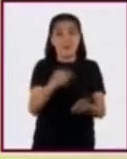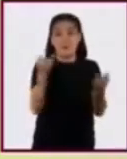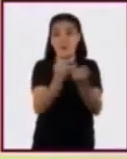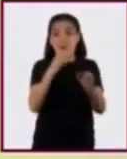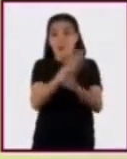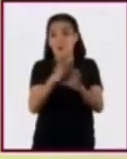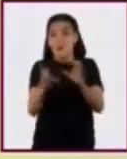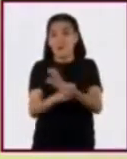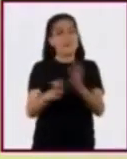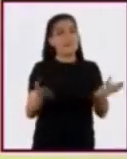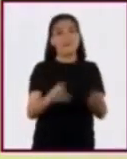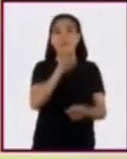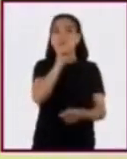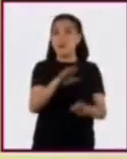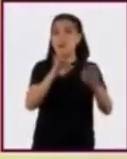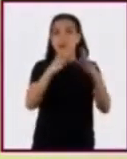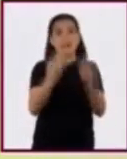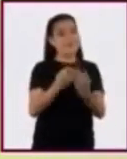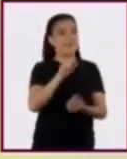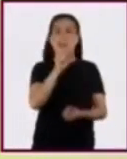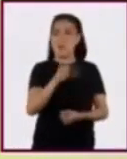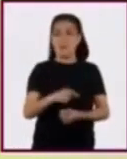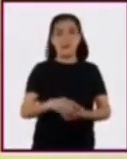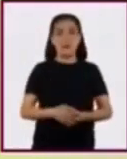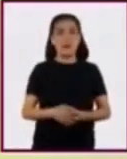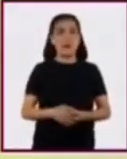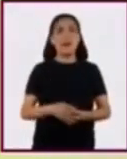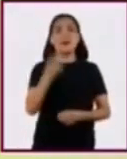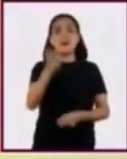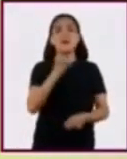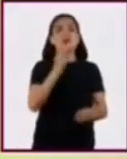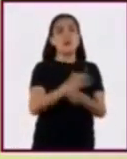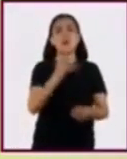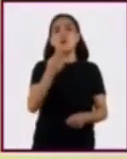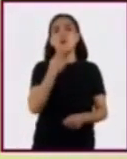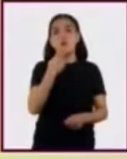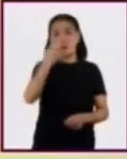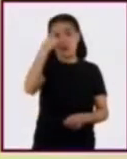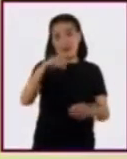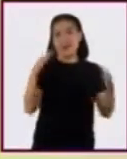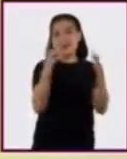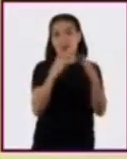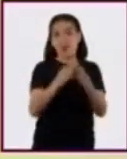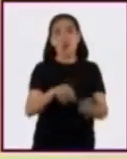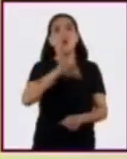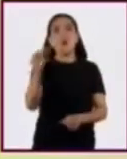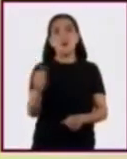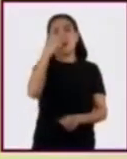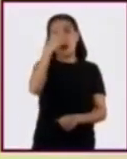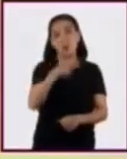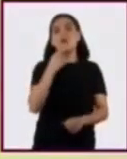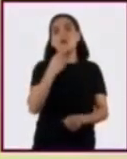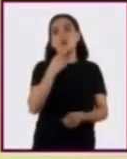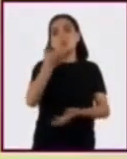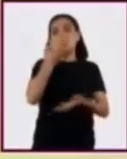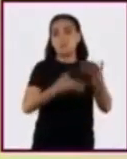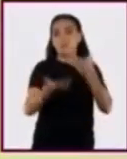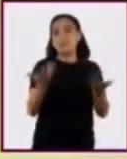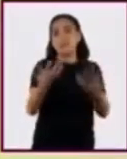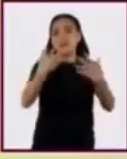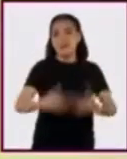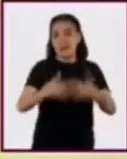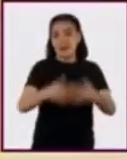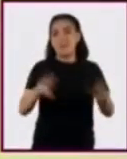ni lo hacen de la misma forma. Algunas son de uso doméstico y otras de uso comercial o industrial,